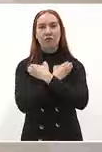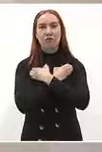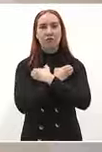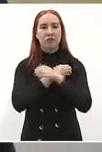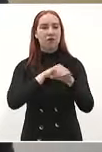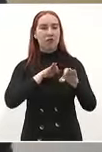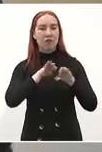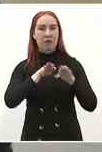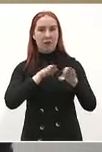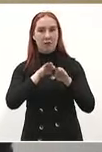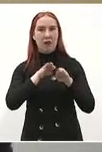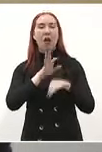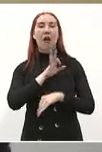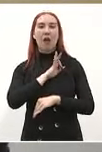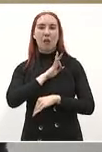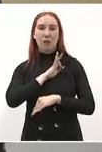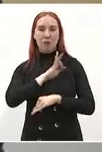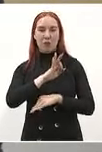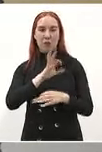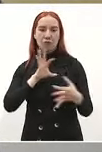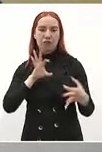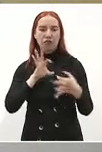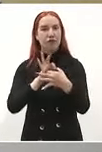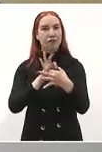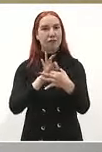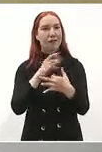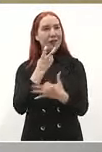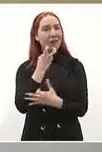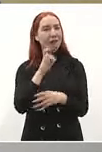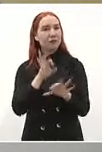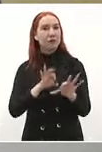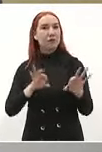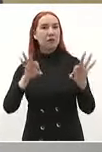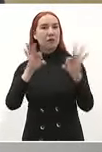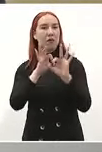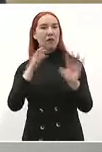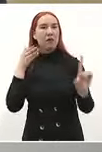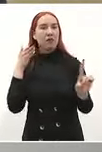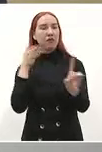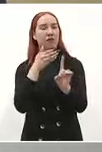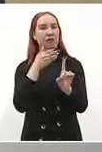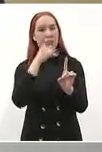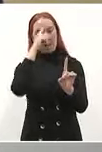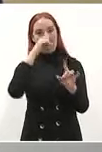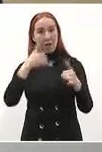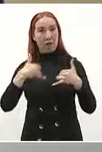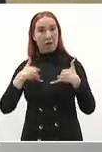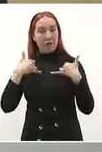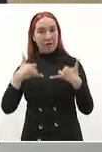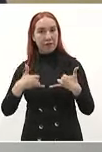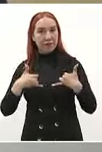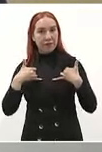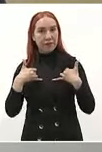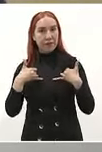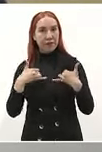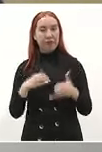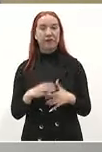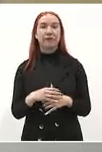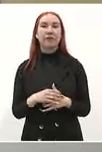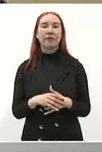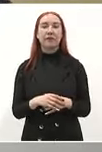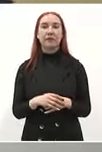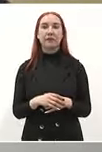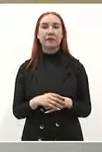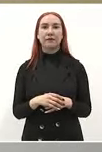porque esa es la mejor forma de enfrentar el